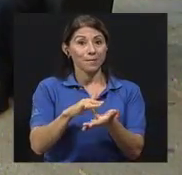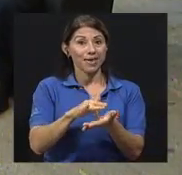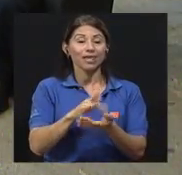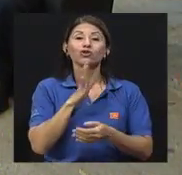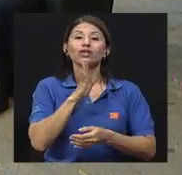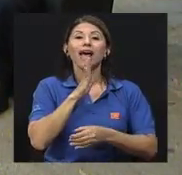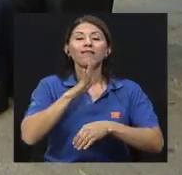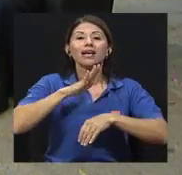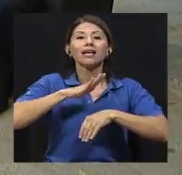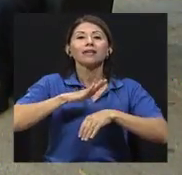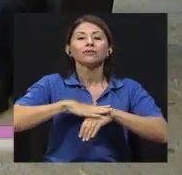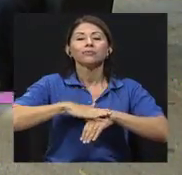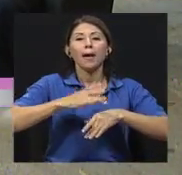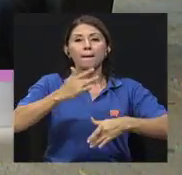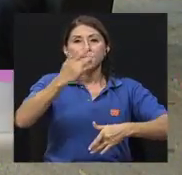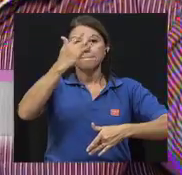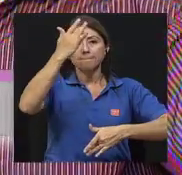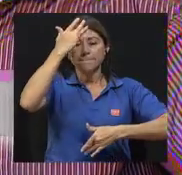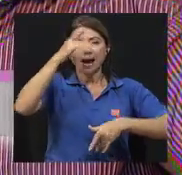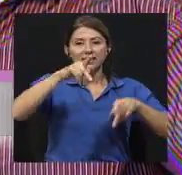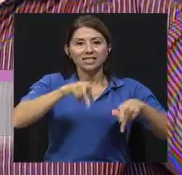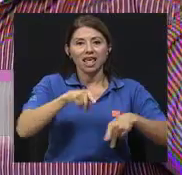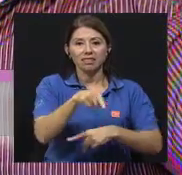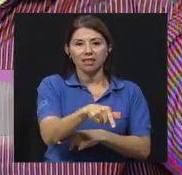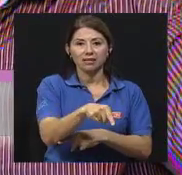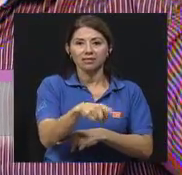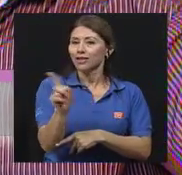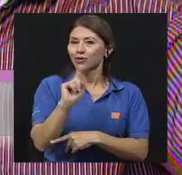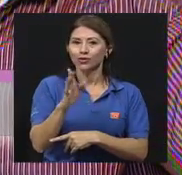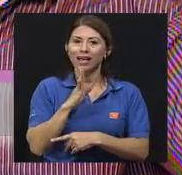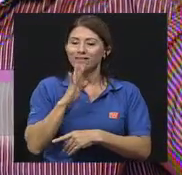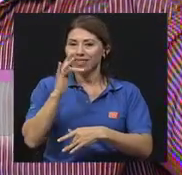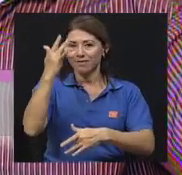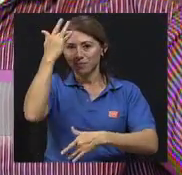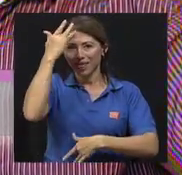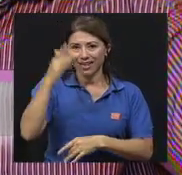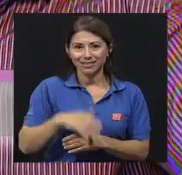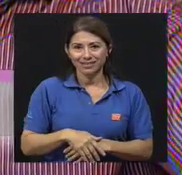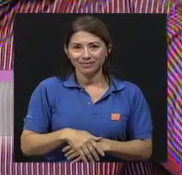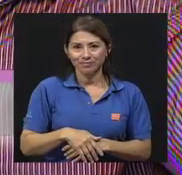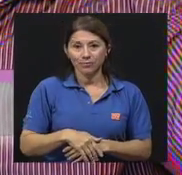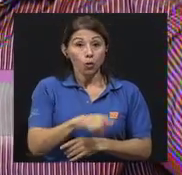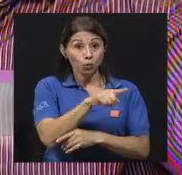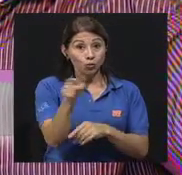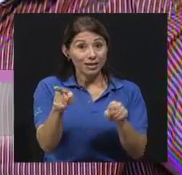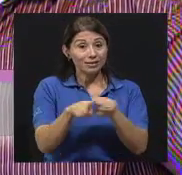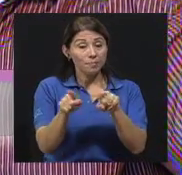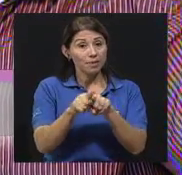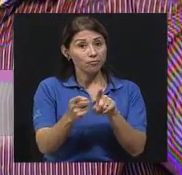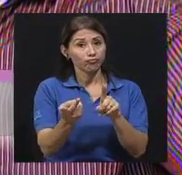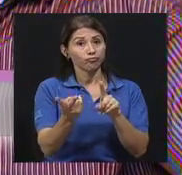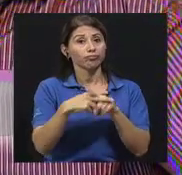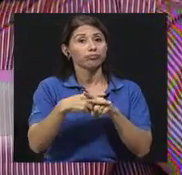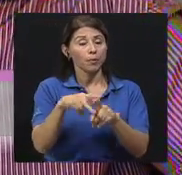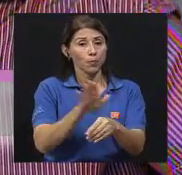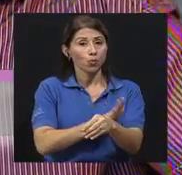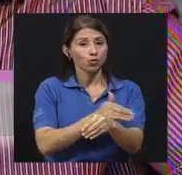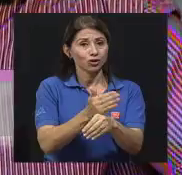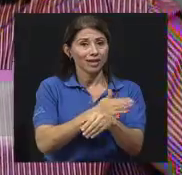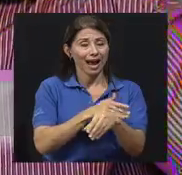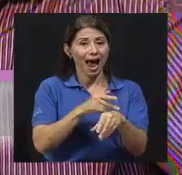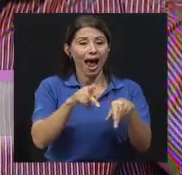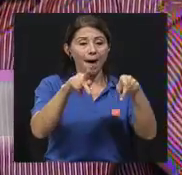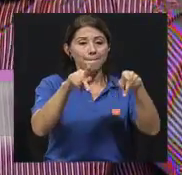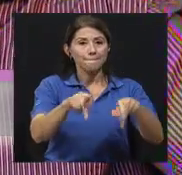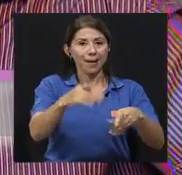pacientes y no de enfermedades. el caso de ustedes, también hablan de la aplicación de la música a